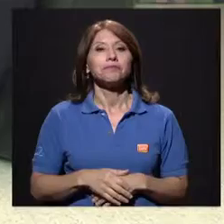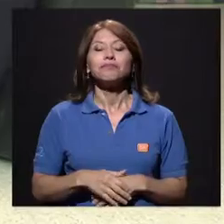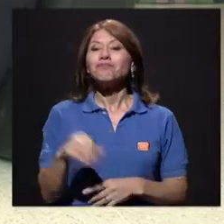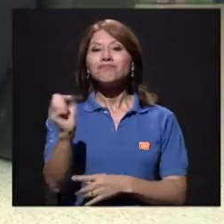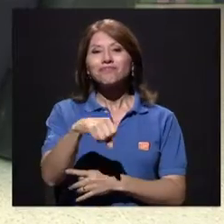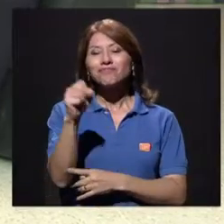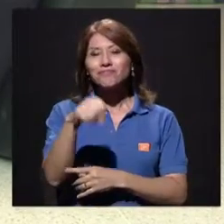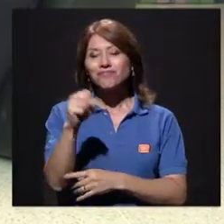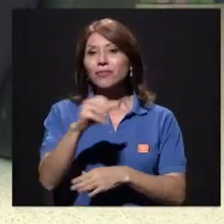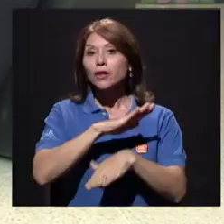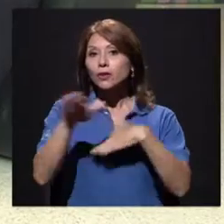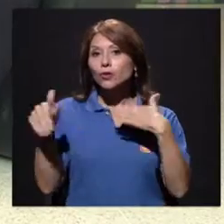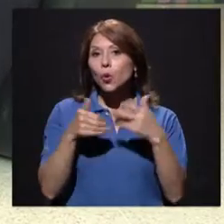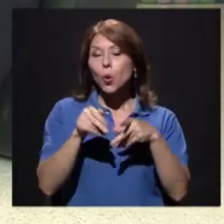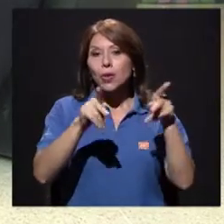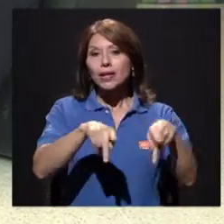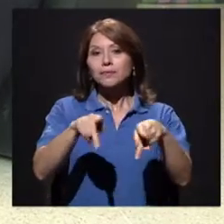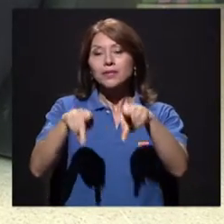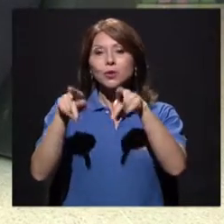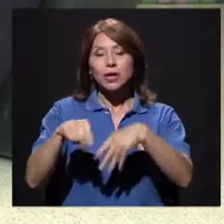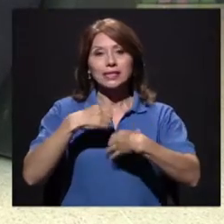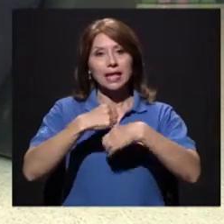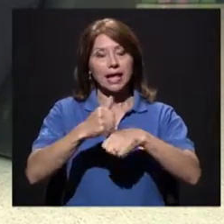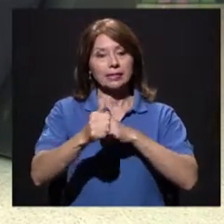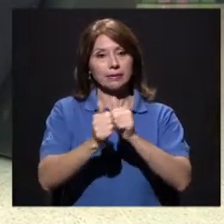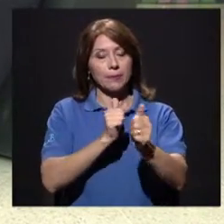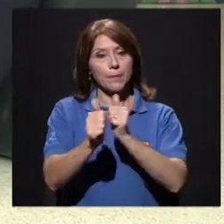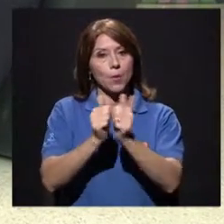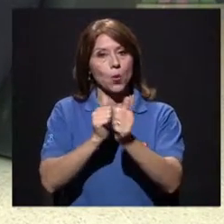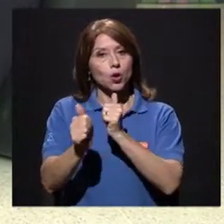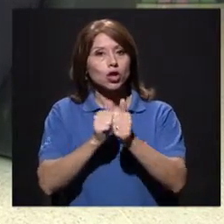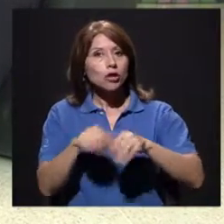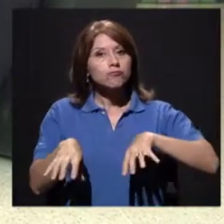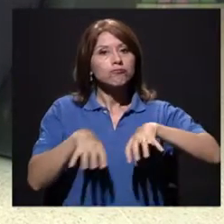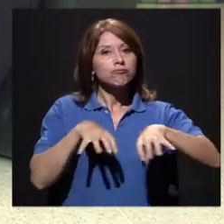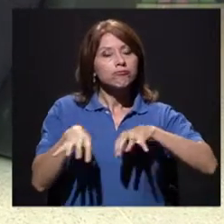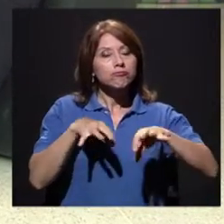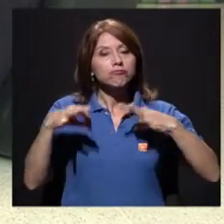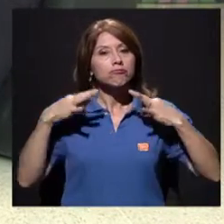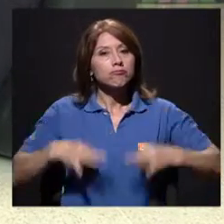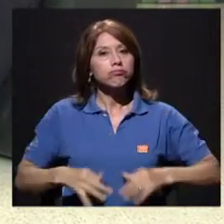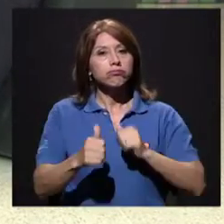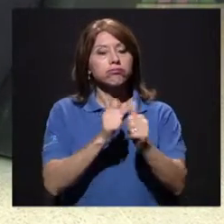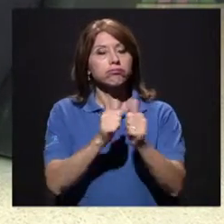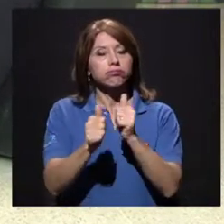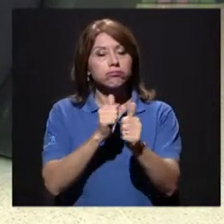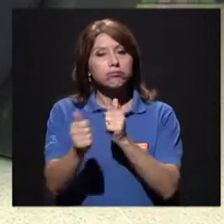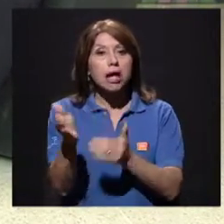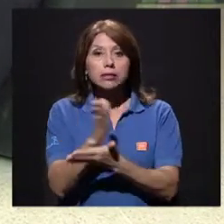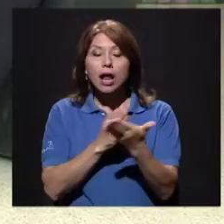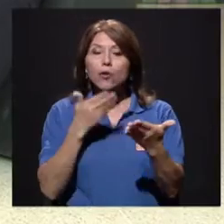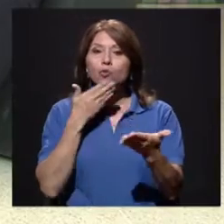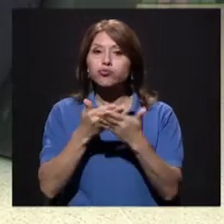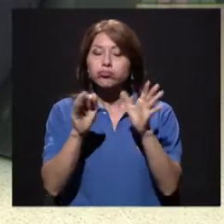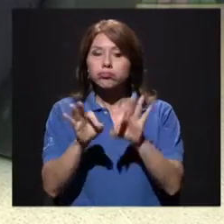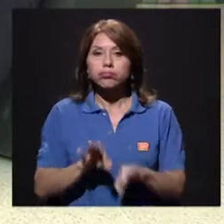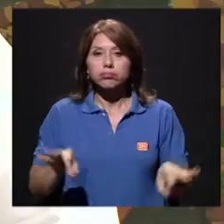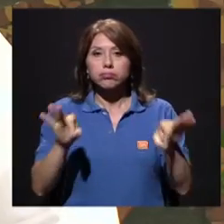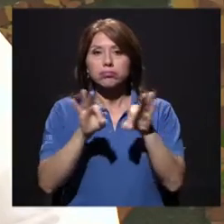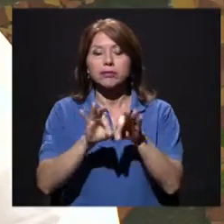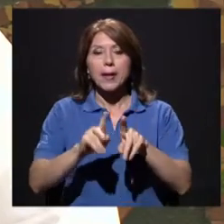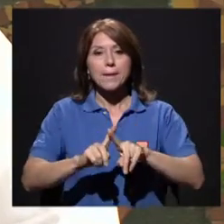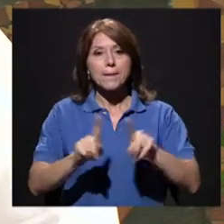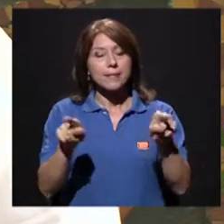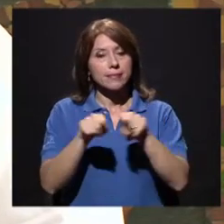y es que a todas esas personas que se apuntan a hacer deporte, bueno pues eso es algo muy valioso, muy bueno,